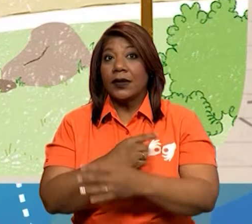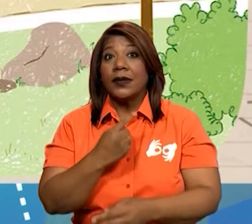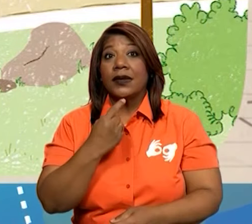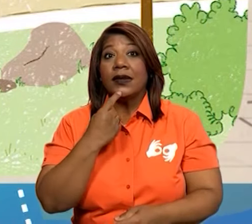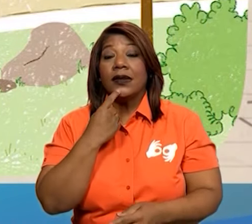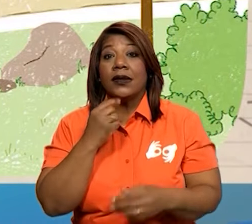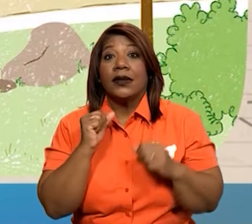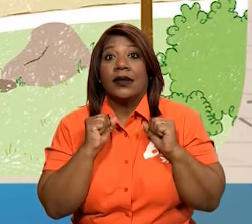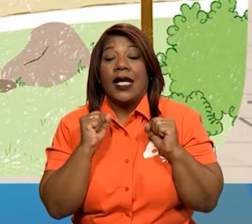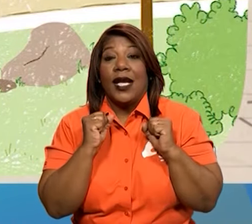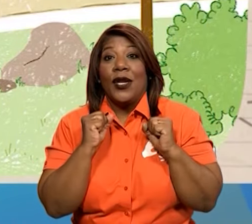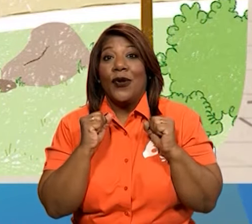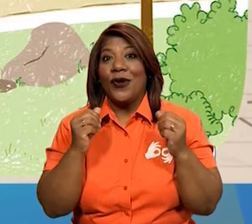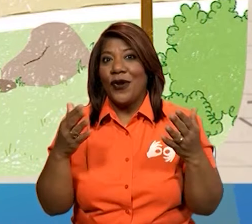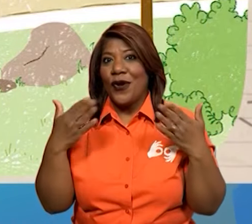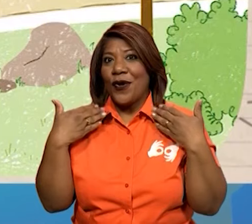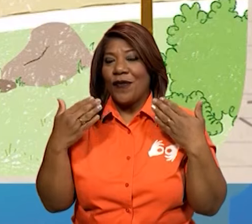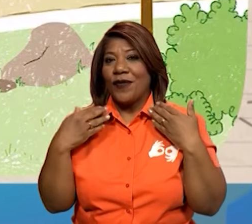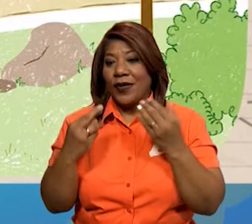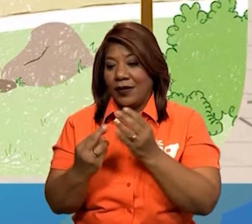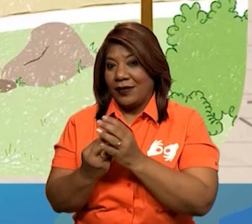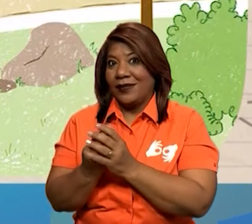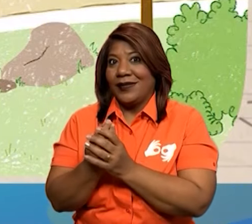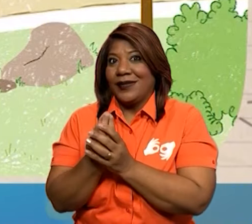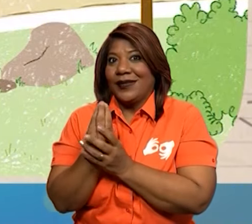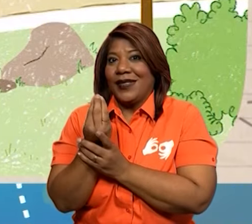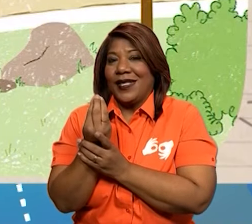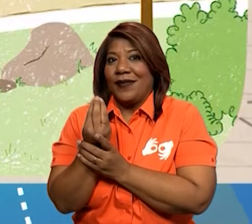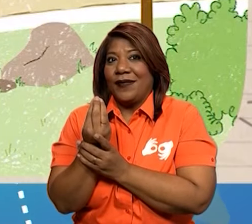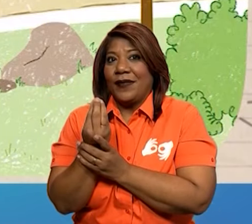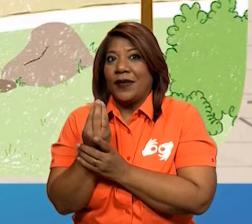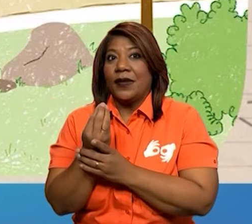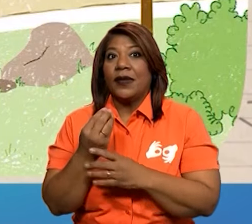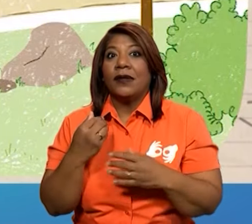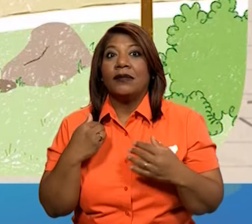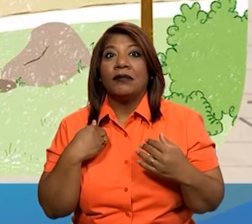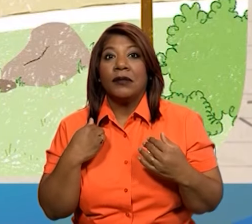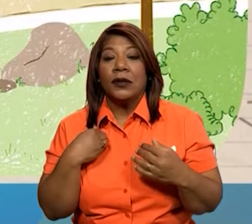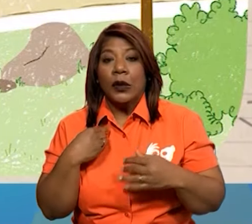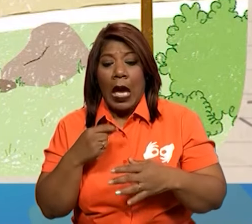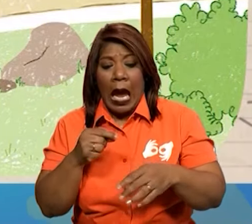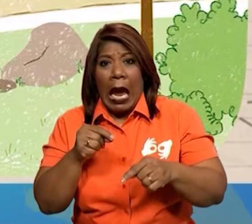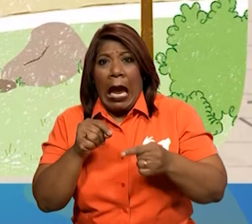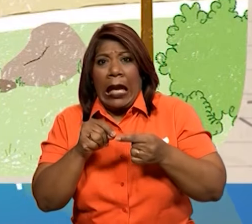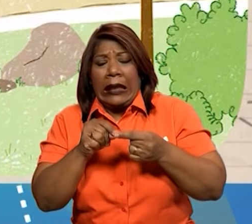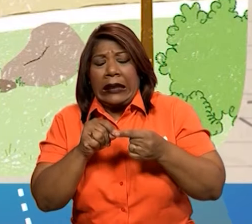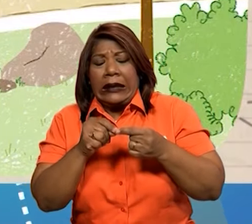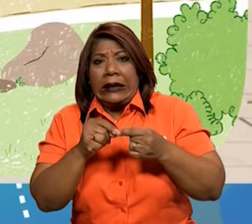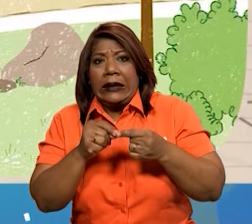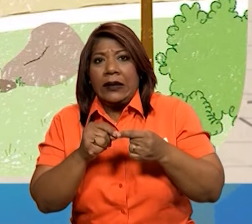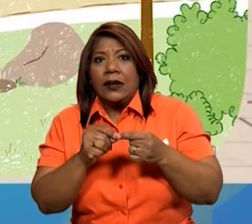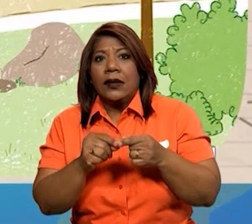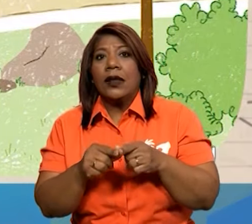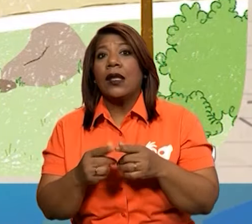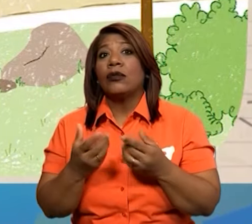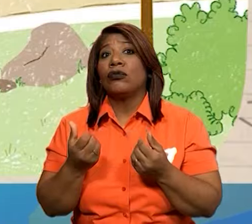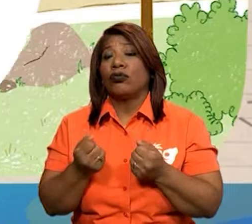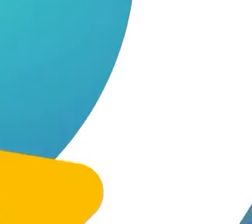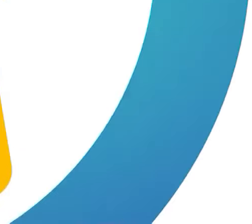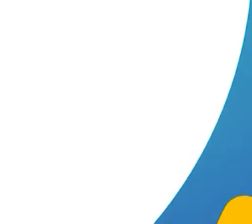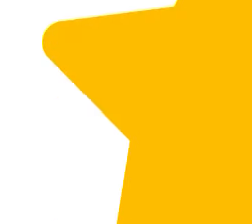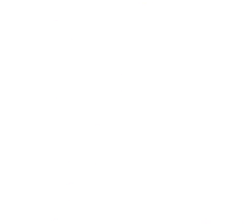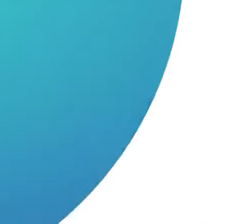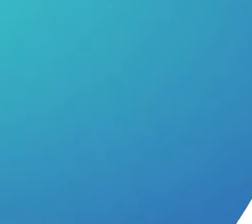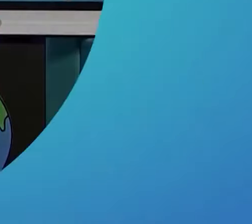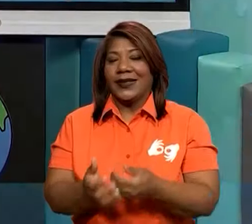o frío. Si tengo una flor en la mano. Si me estoy clavando las espinas. O si la estoy agarrando con mucha o poca